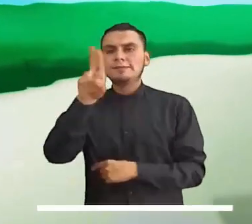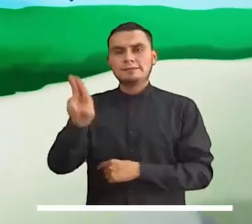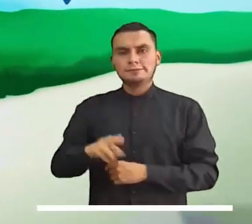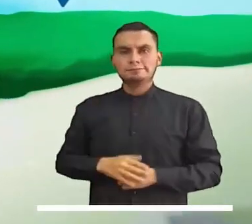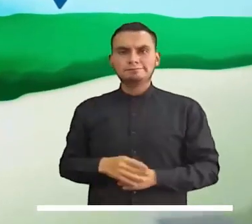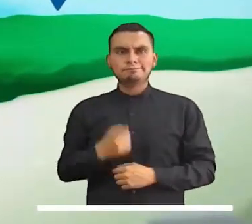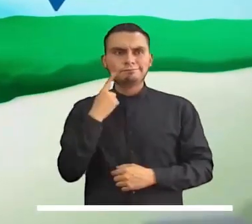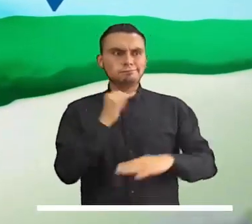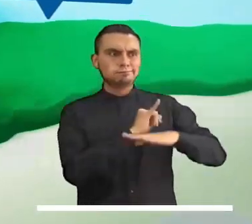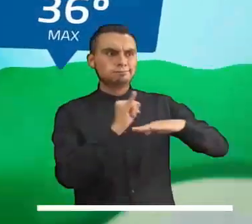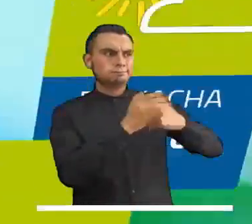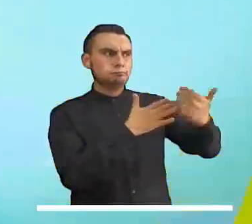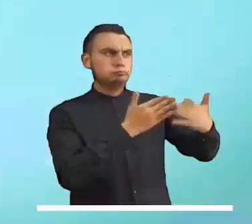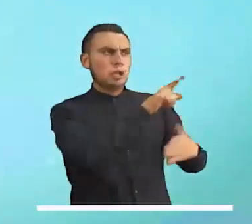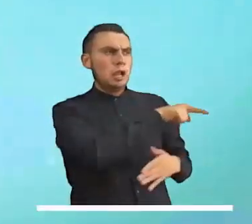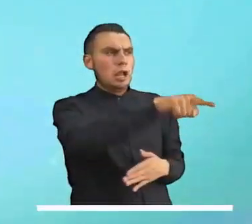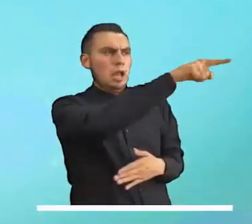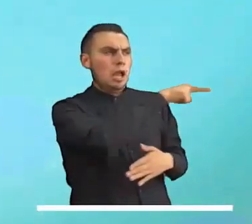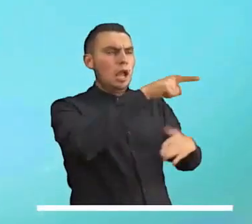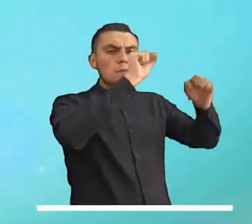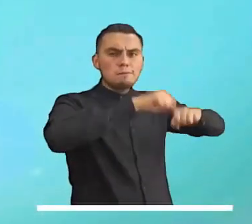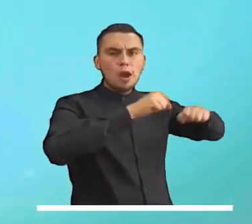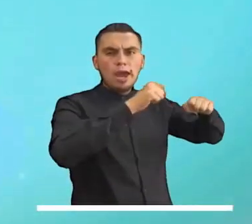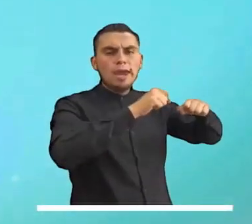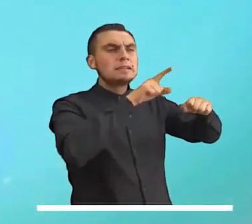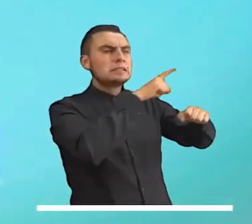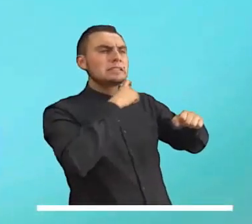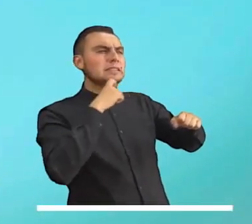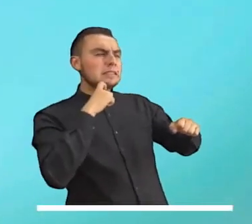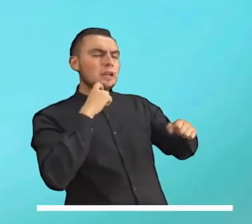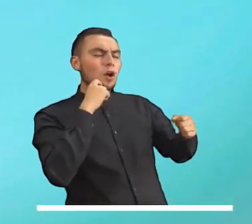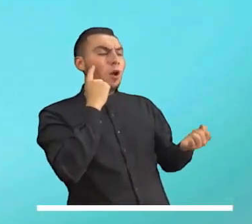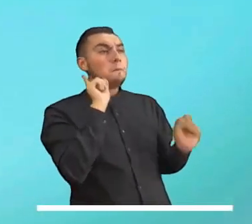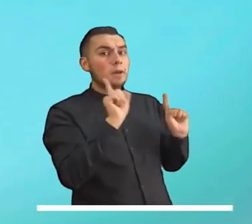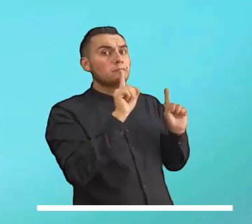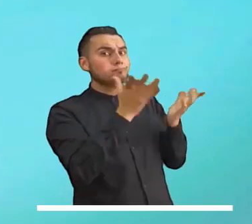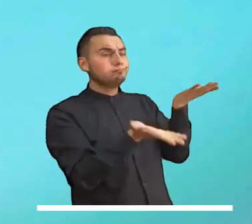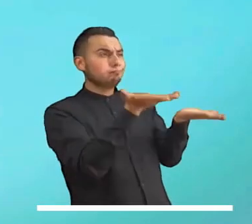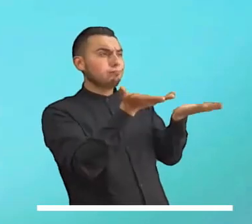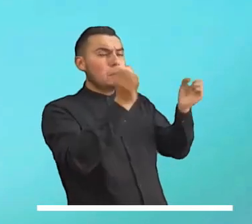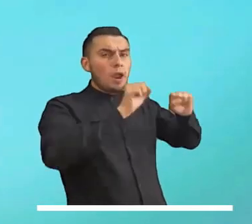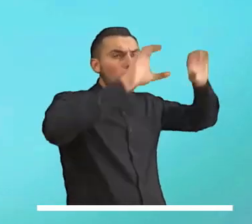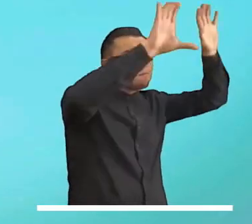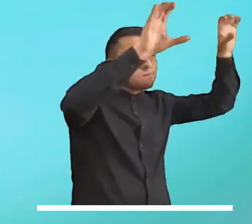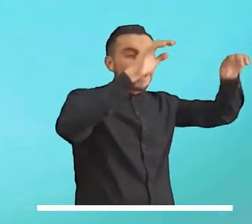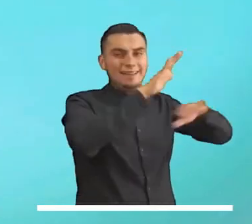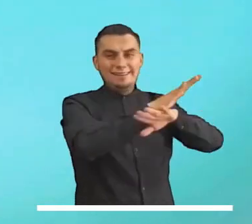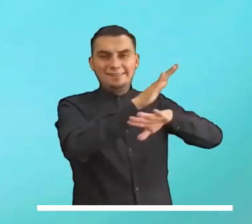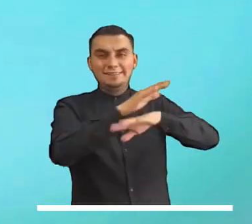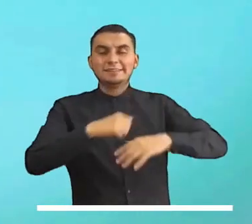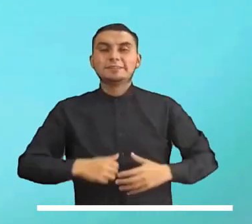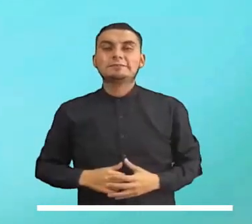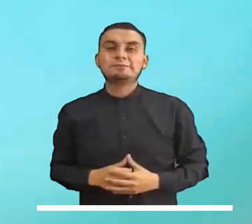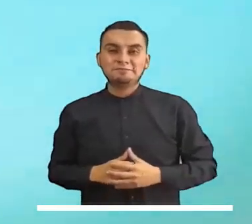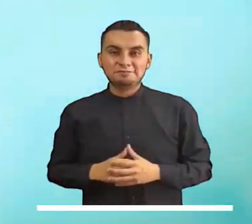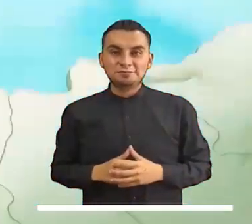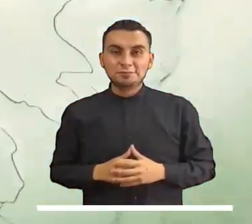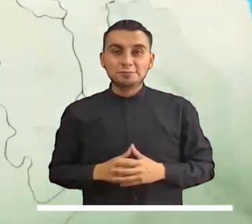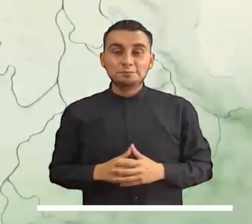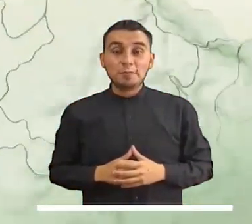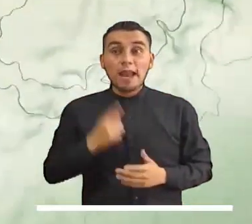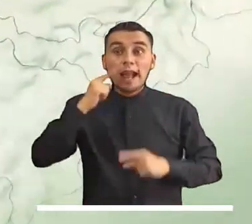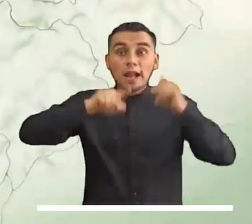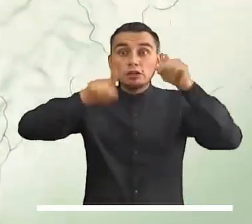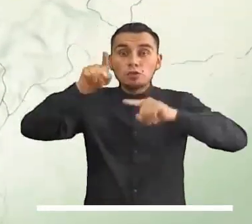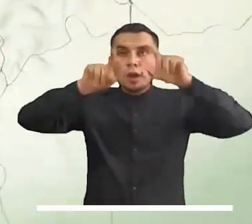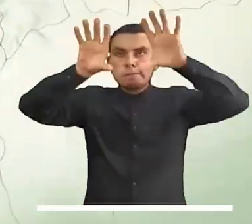Nubosidad entre ligera y parcial se anticipa en las islas de San Andrés y Providencia, donde además se anuncia una tarde mayormente seca.